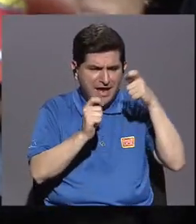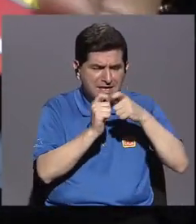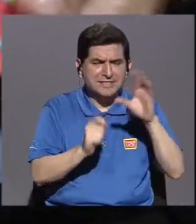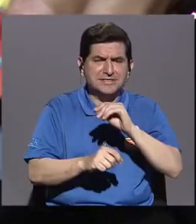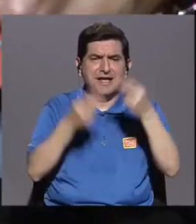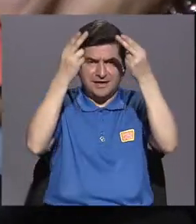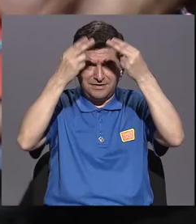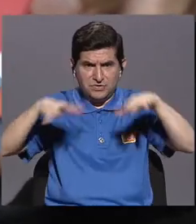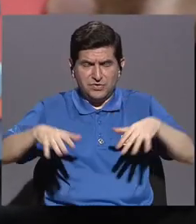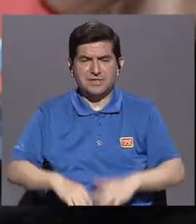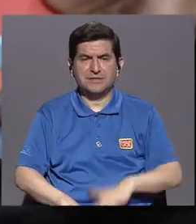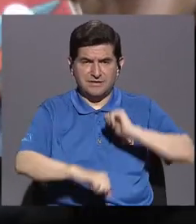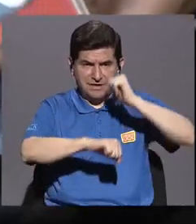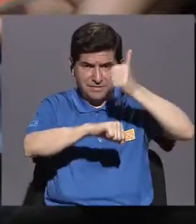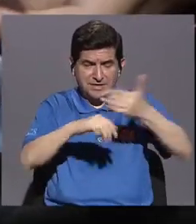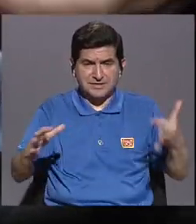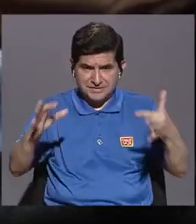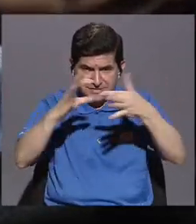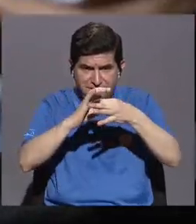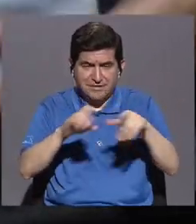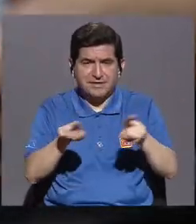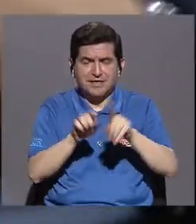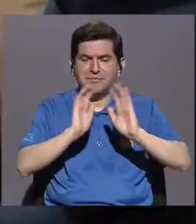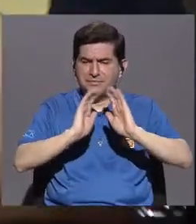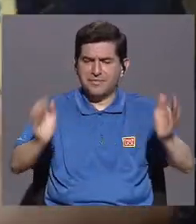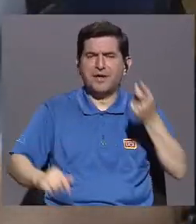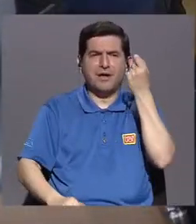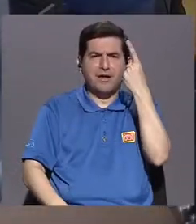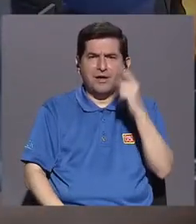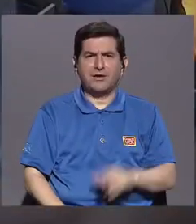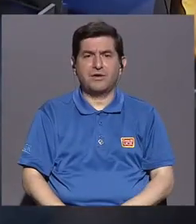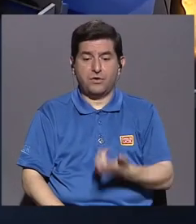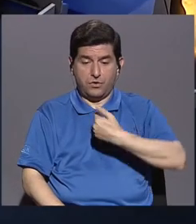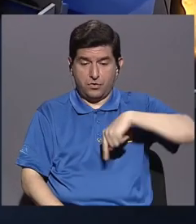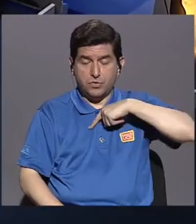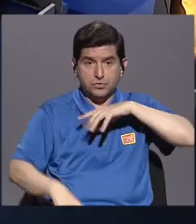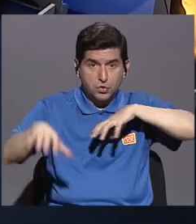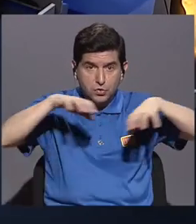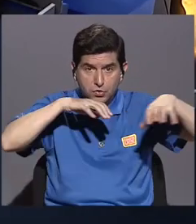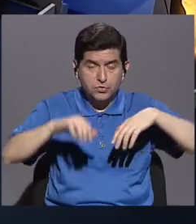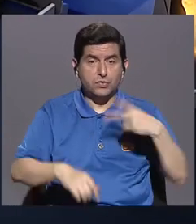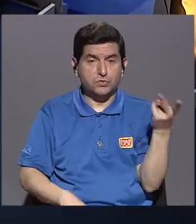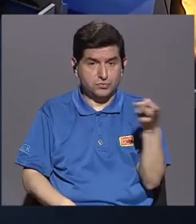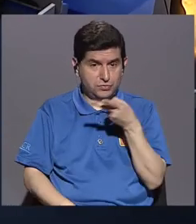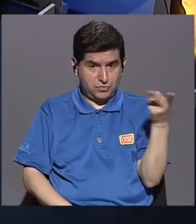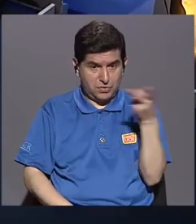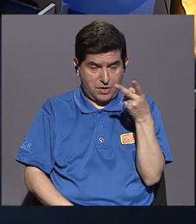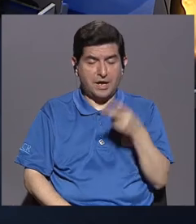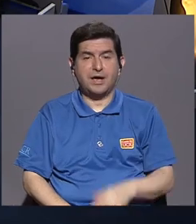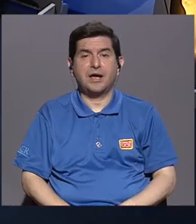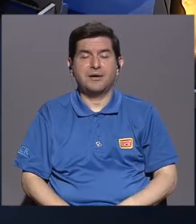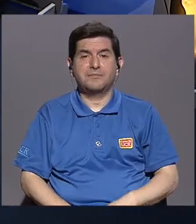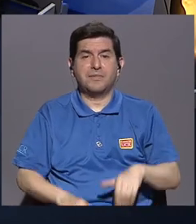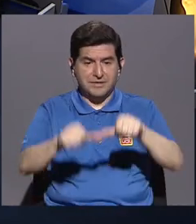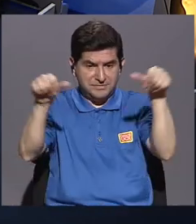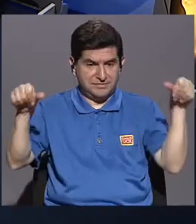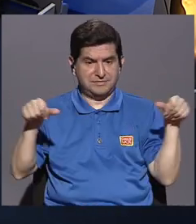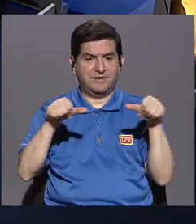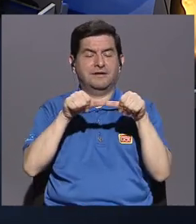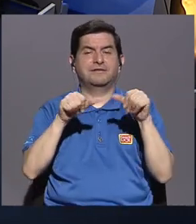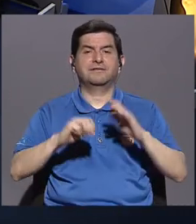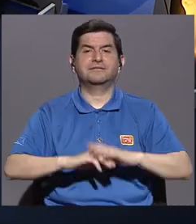es algo muy importante de cómo lograr que los niños también entiendan que nos movemos en medio de estas dos corrientes.